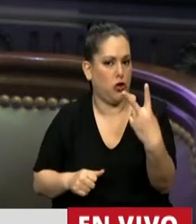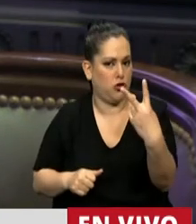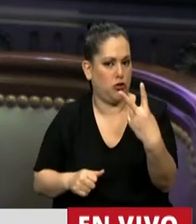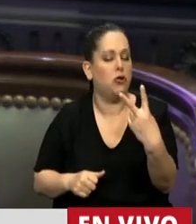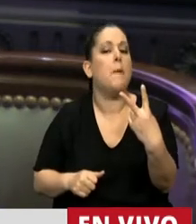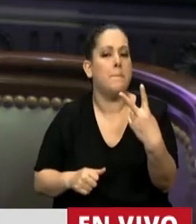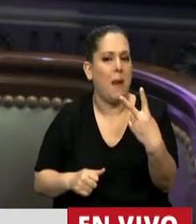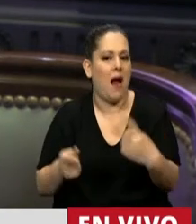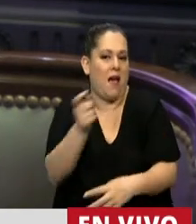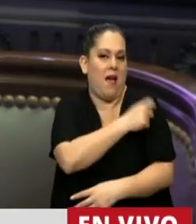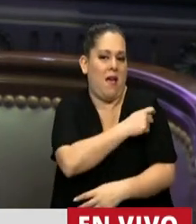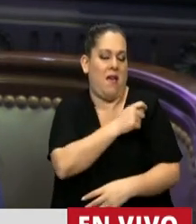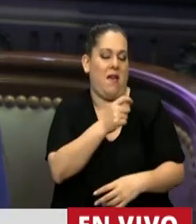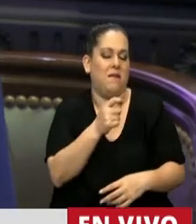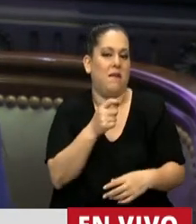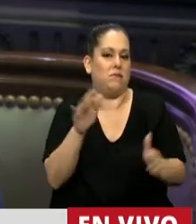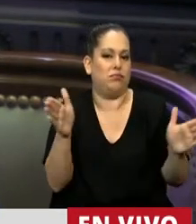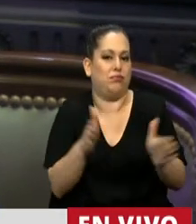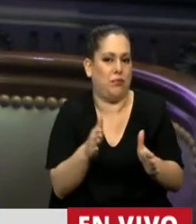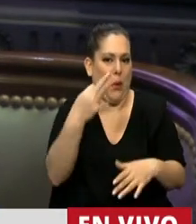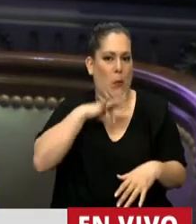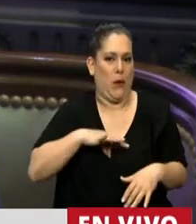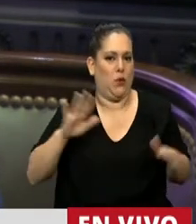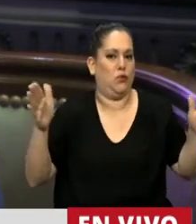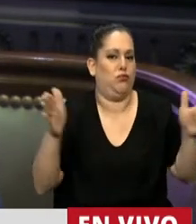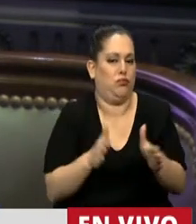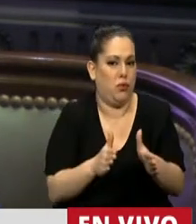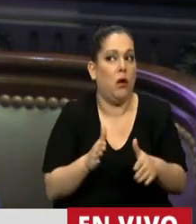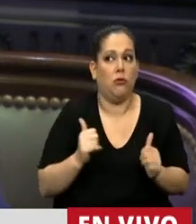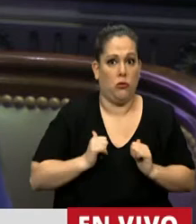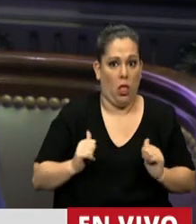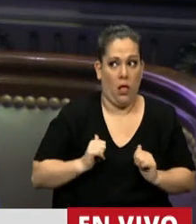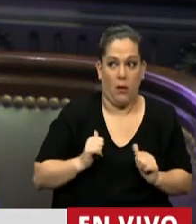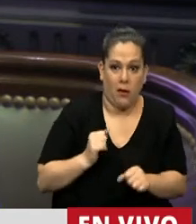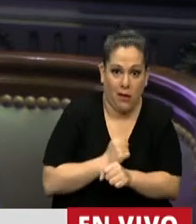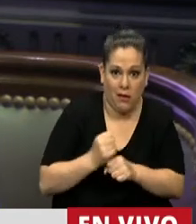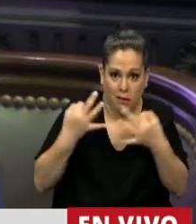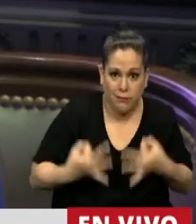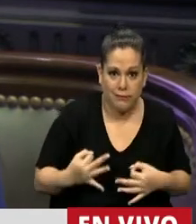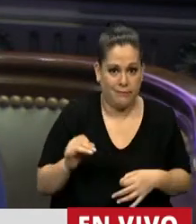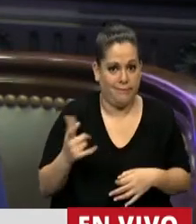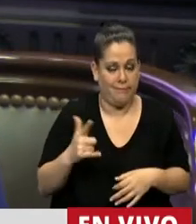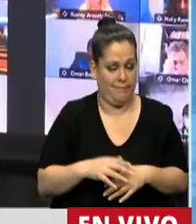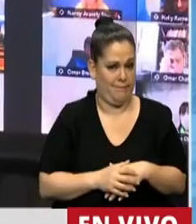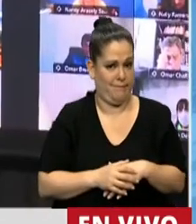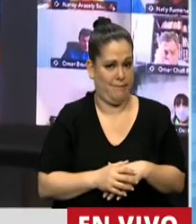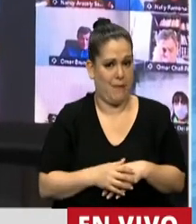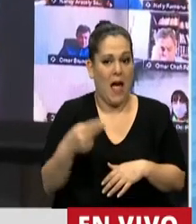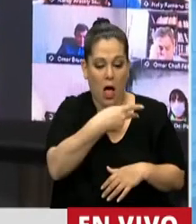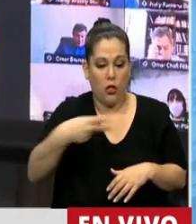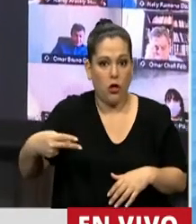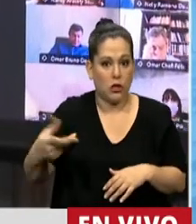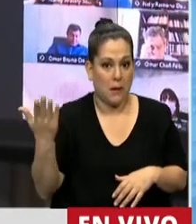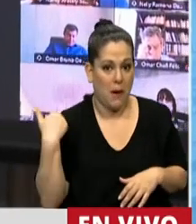para contrarrestar el virus, todavía lo estamos esperando. En estas pocas dos semanas nos